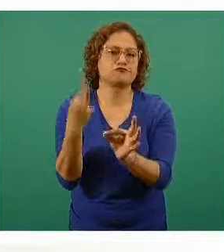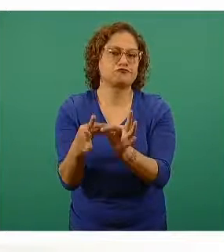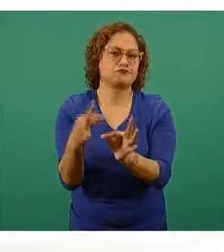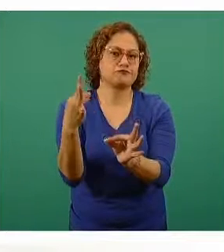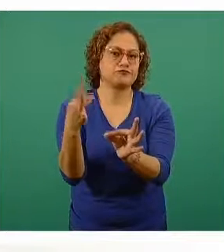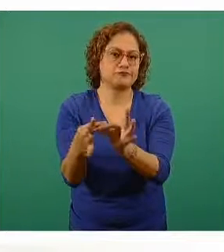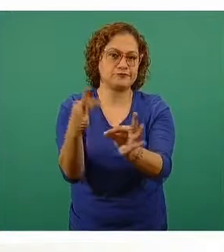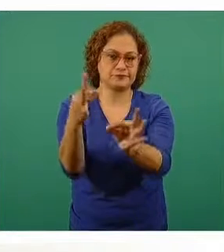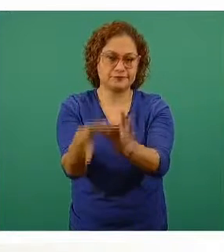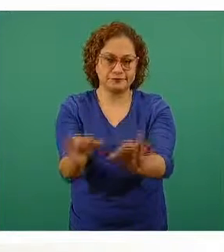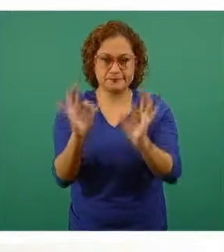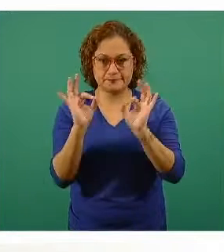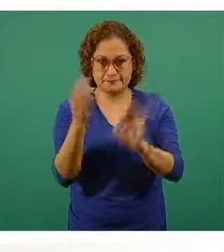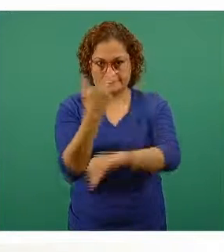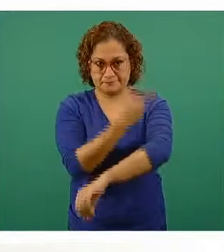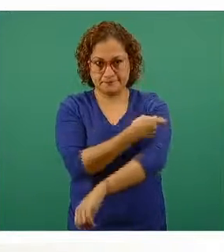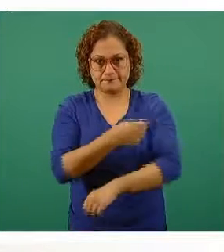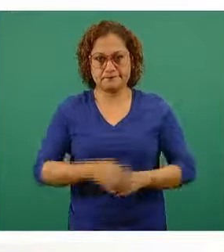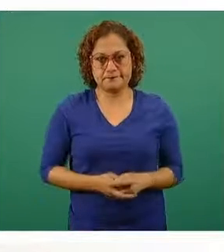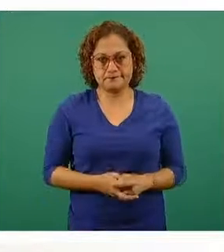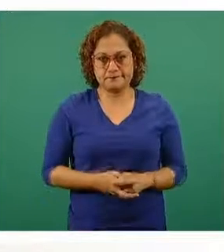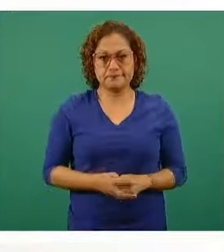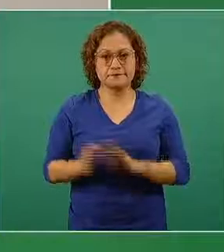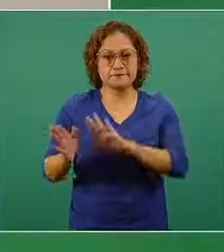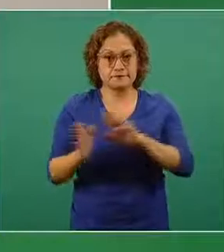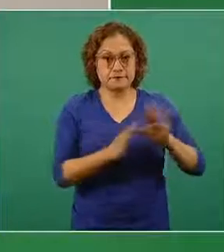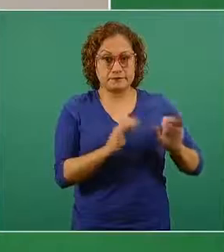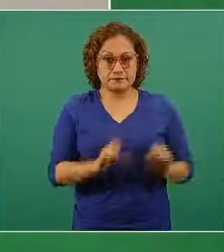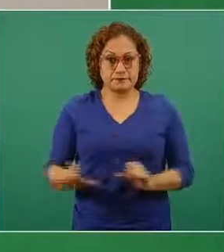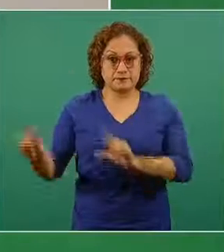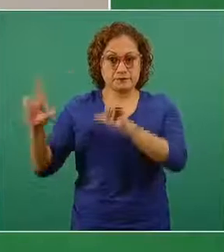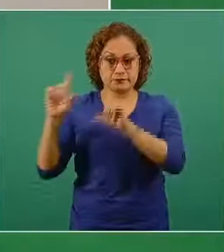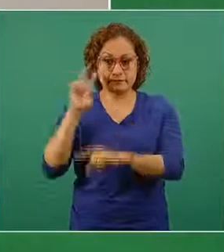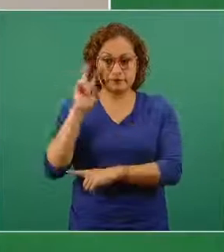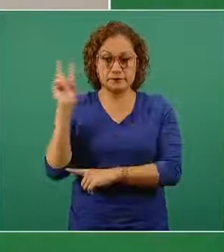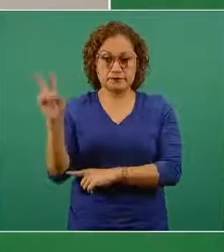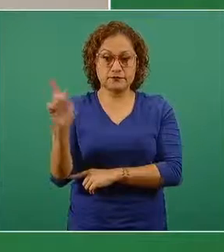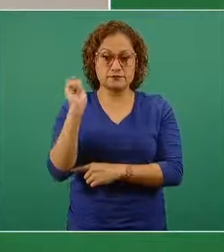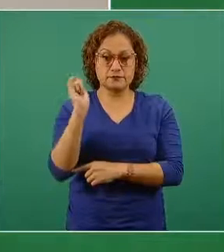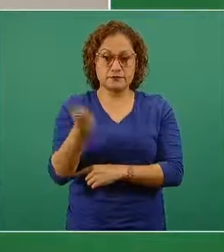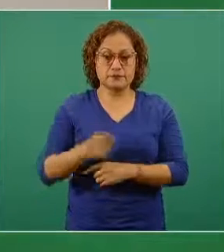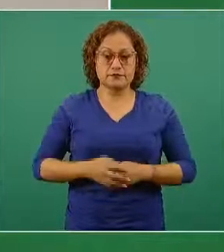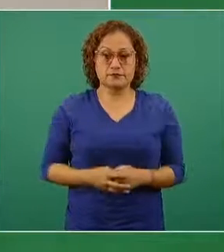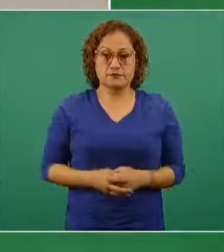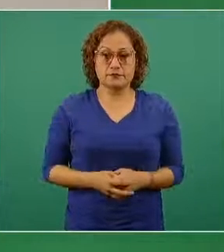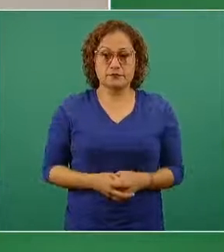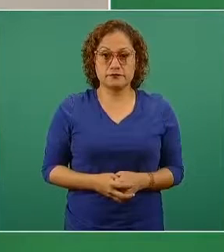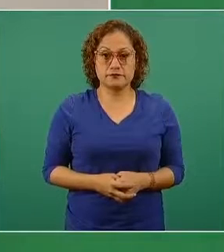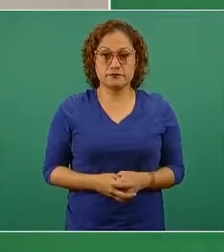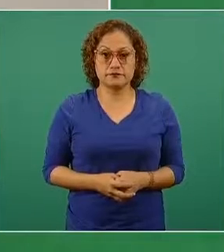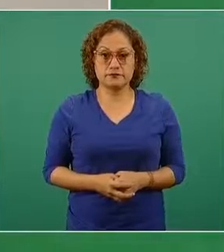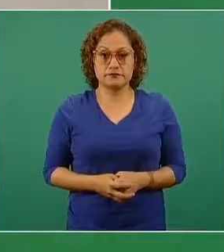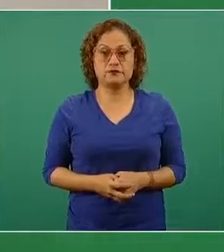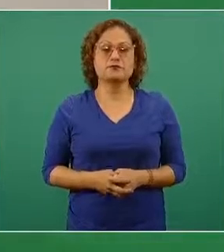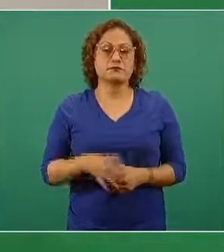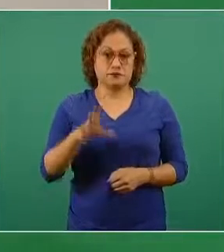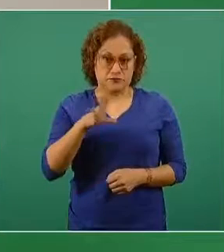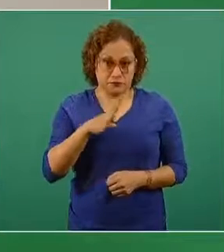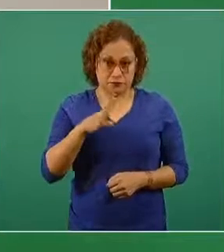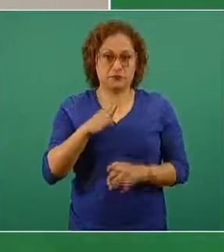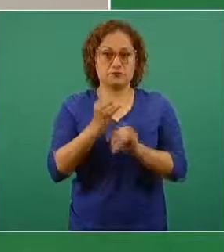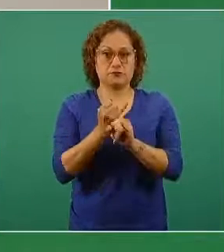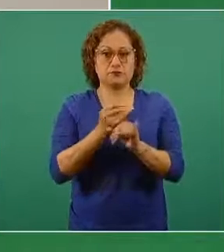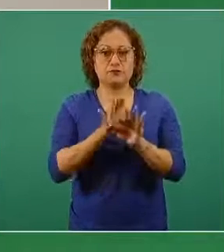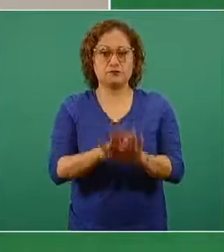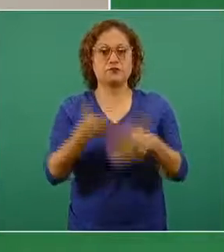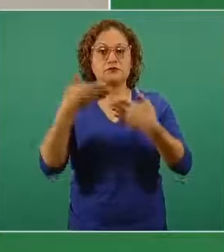cobertura. Si vemos la siguiente diapositiva, repasamos y actualizamos también los grupos en donde se han estado aplicando